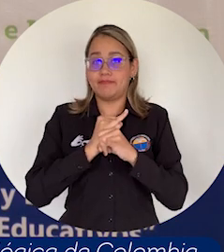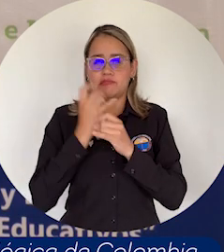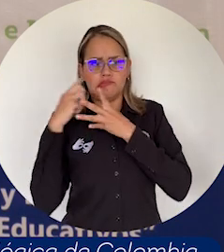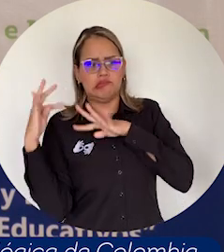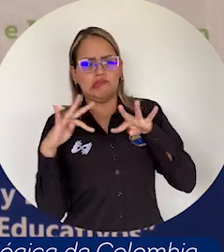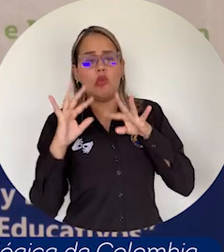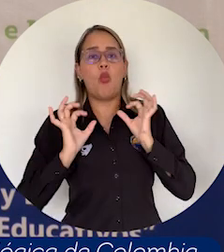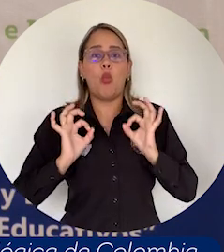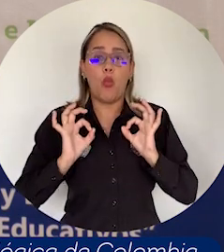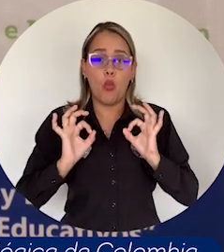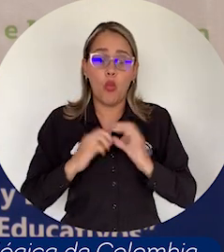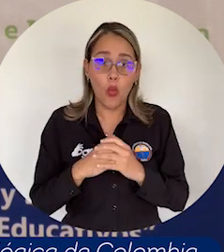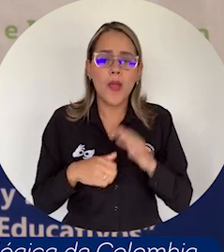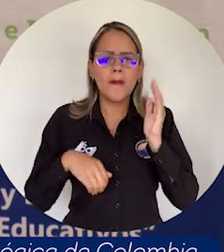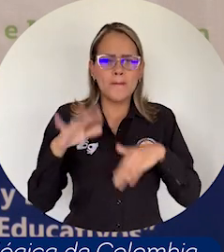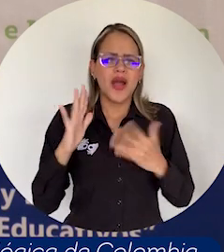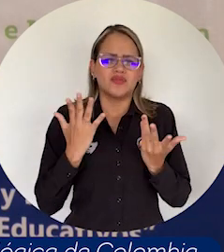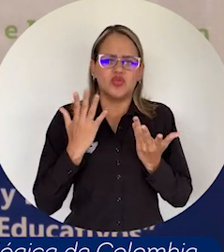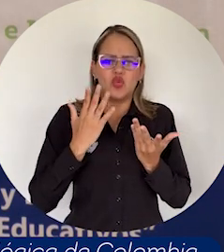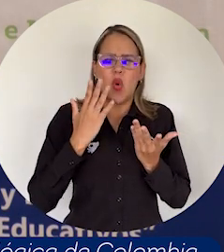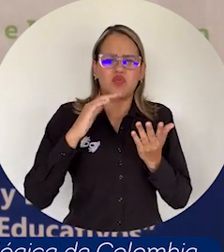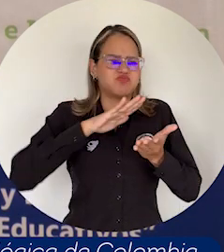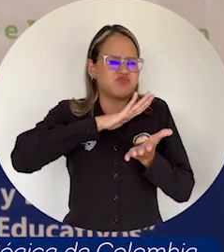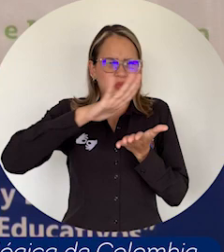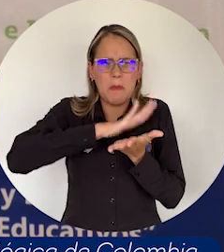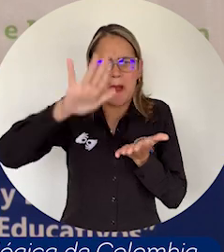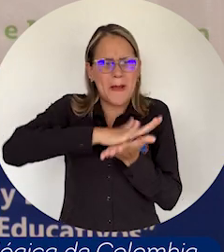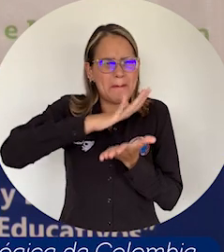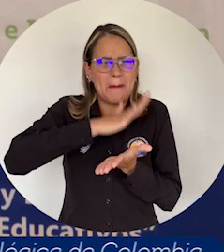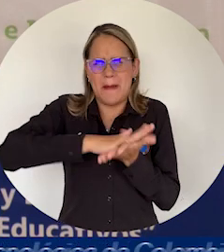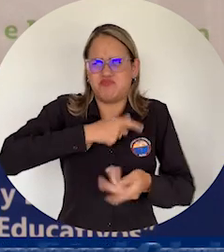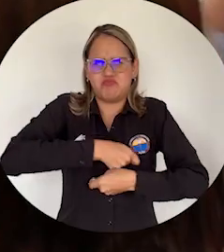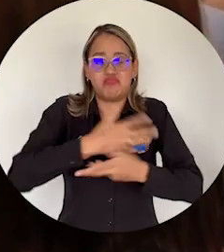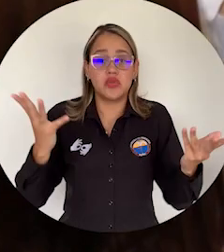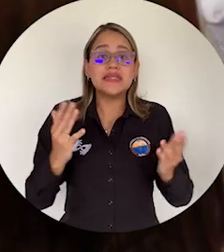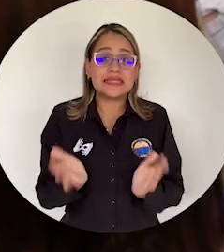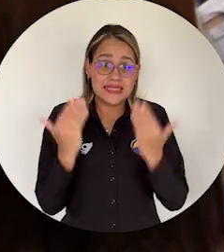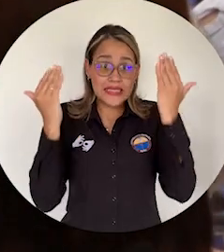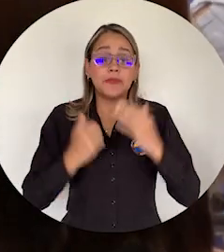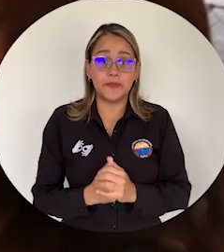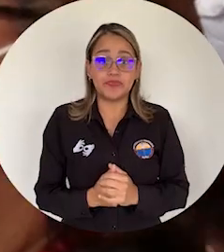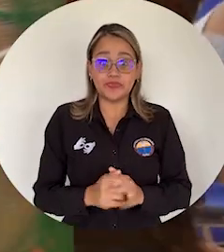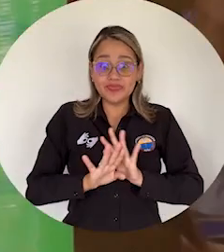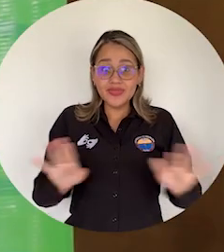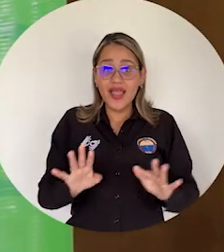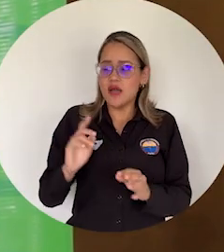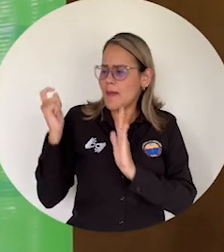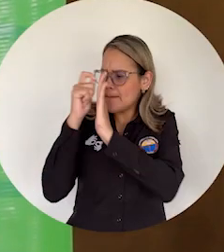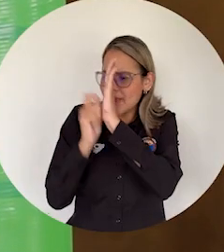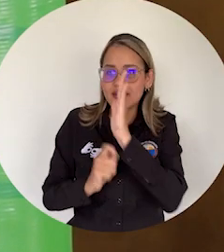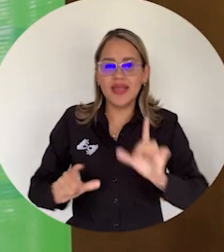que eso destacaría la internacionalización y las publicaciones que se vienen desarrollando. Esta es la séptima cohorte del